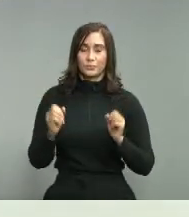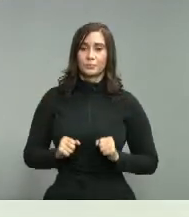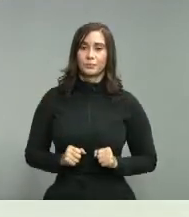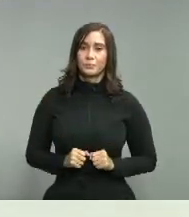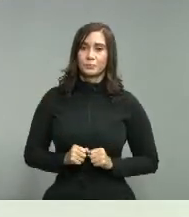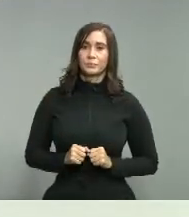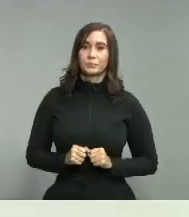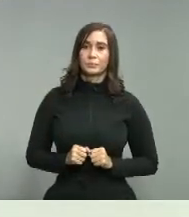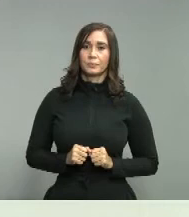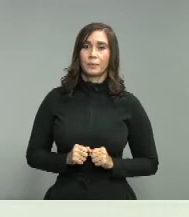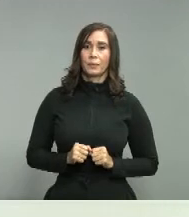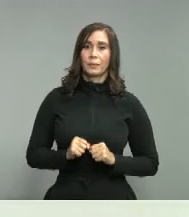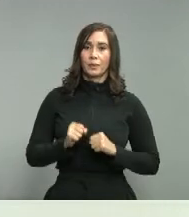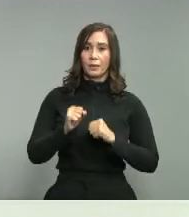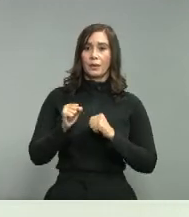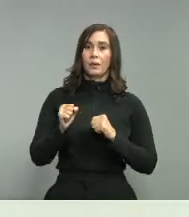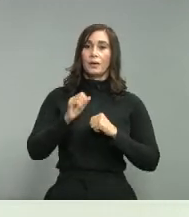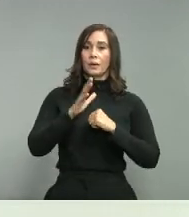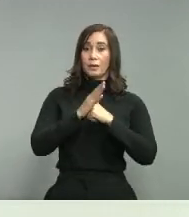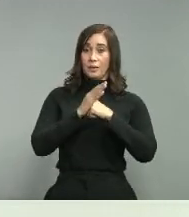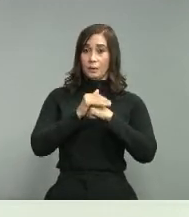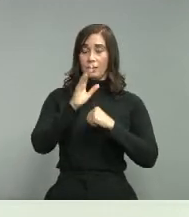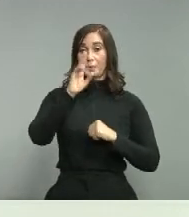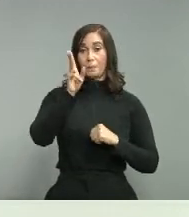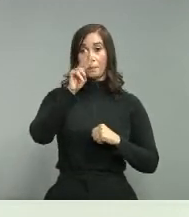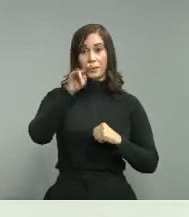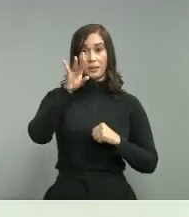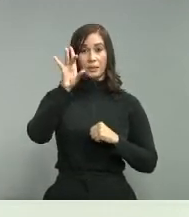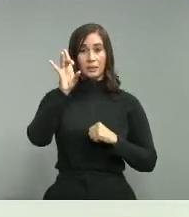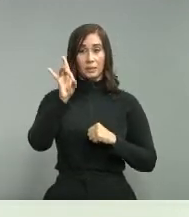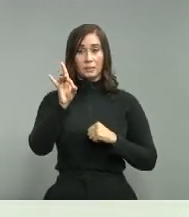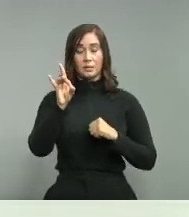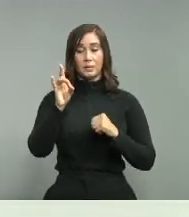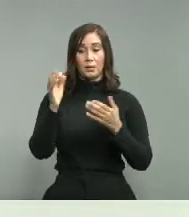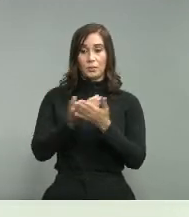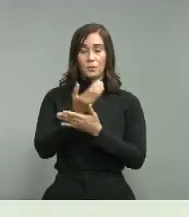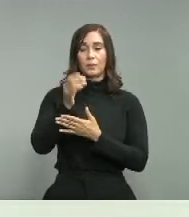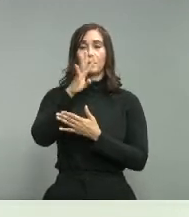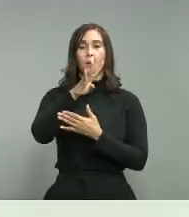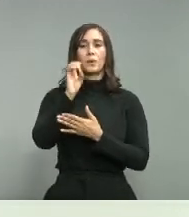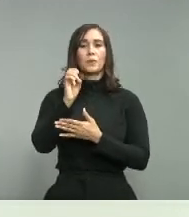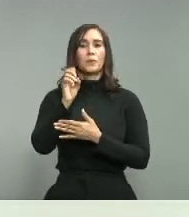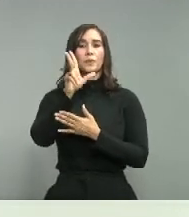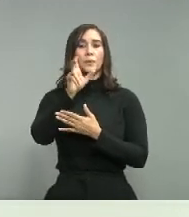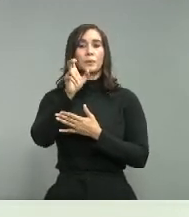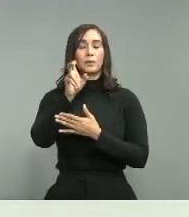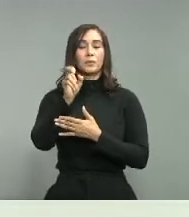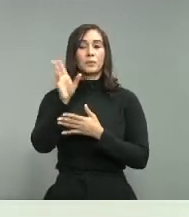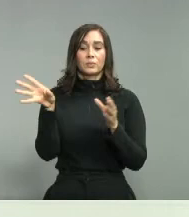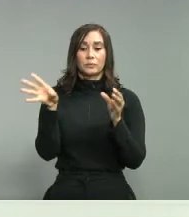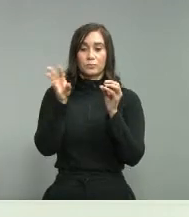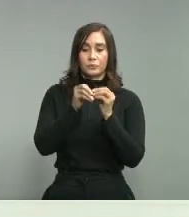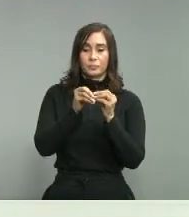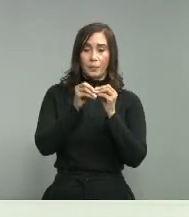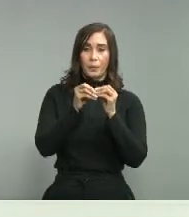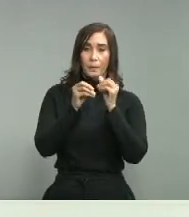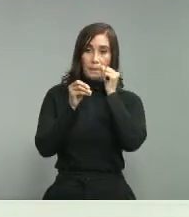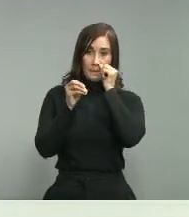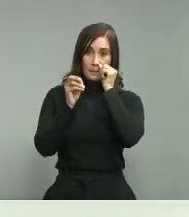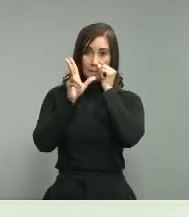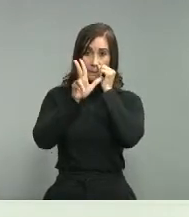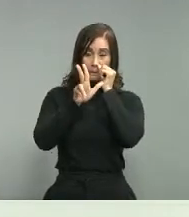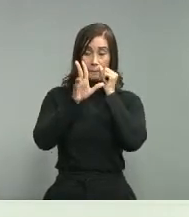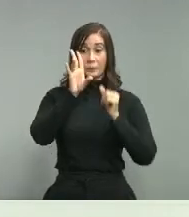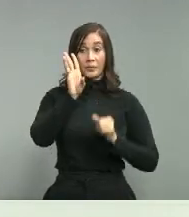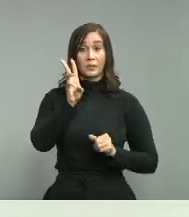Espaillat 26 casos nuevos 430 acumulados 65